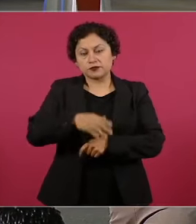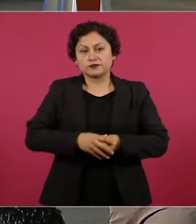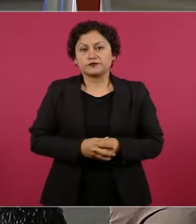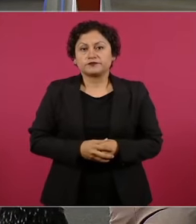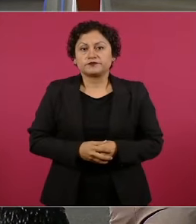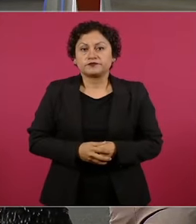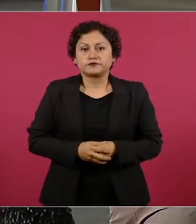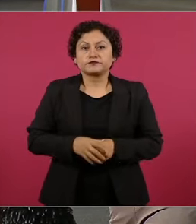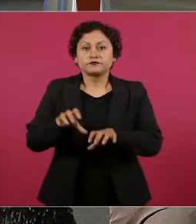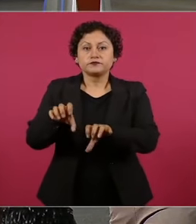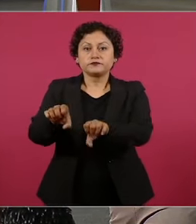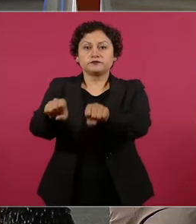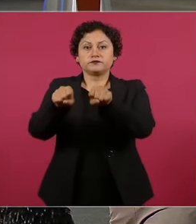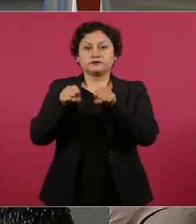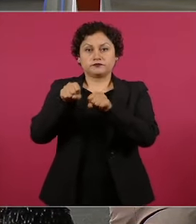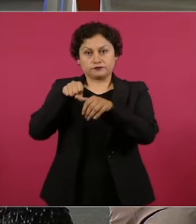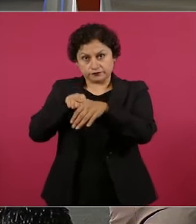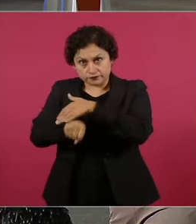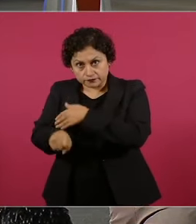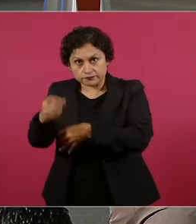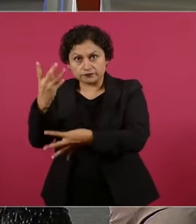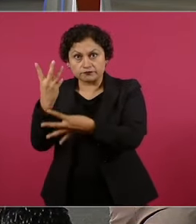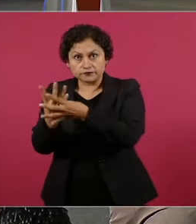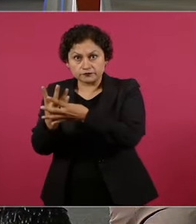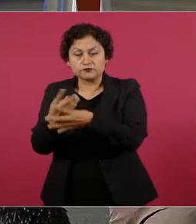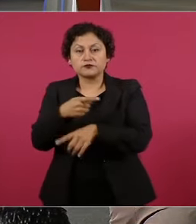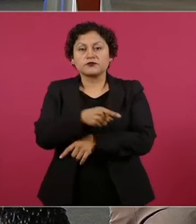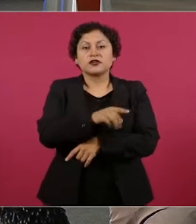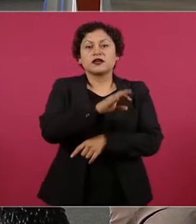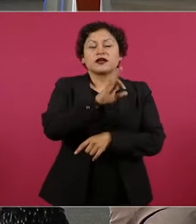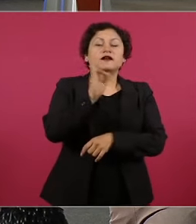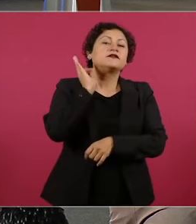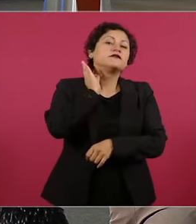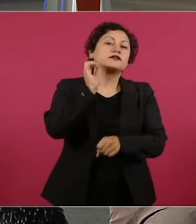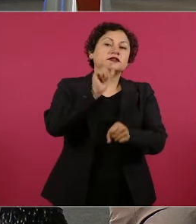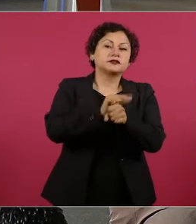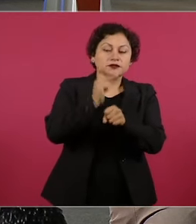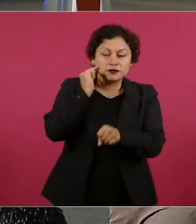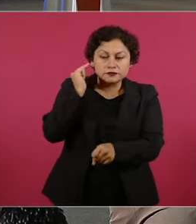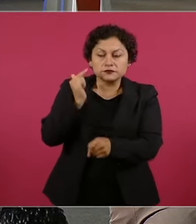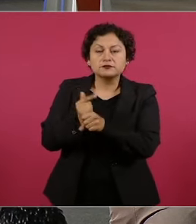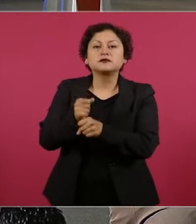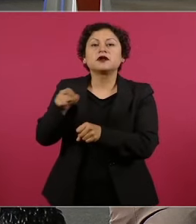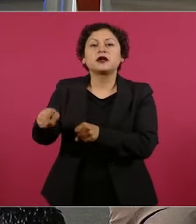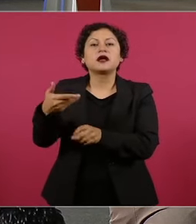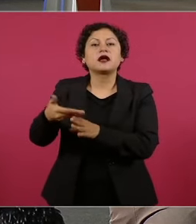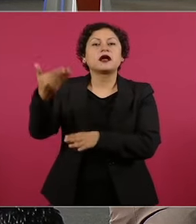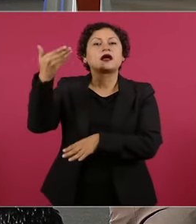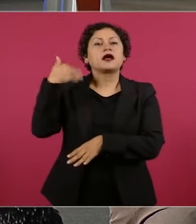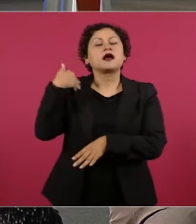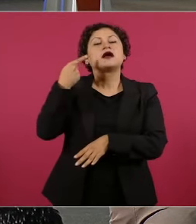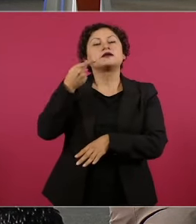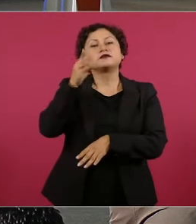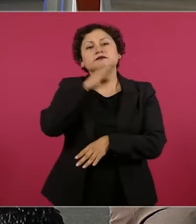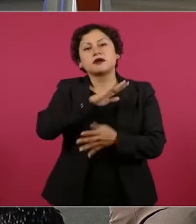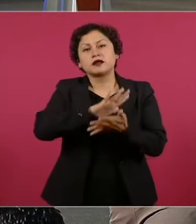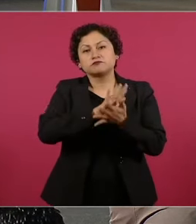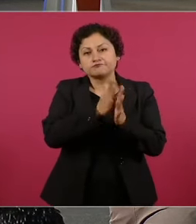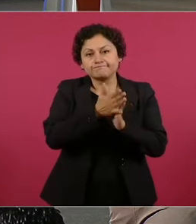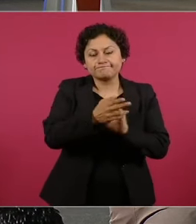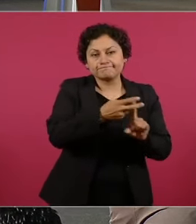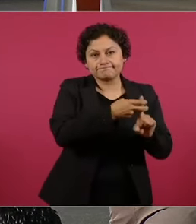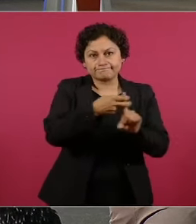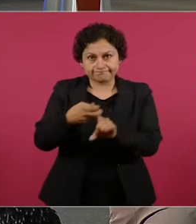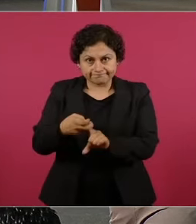en reclusión, la Fiscalía le cumplimentó una segunda orden de aprehensión por los delitos de privación ilegal de la libertad, desaparición de persona